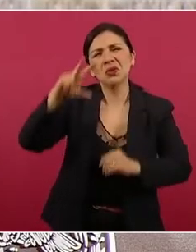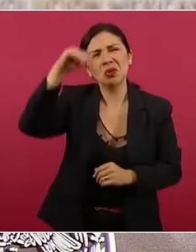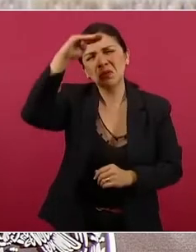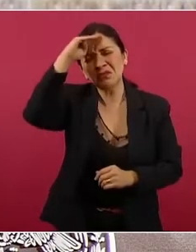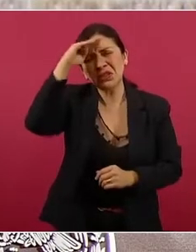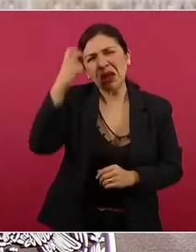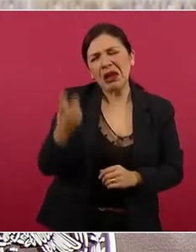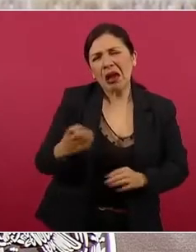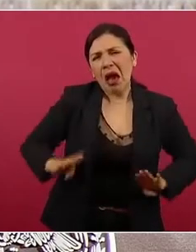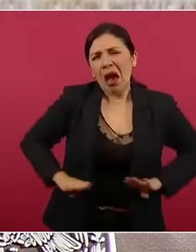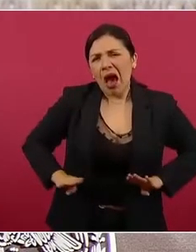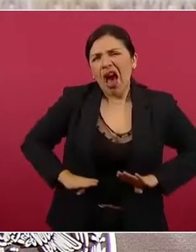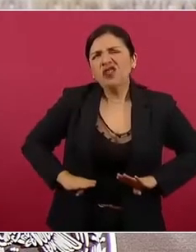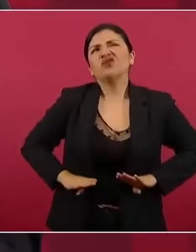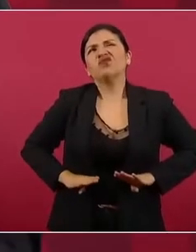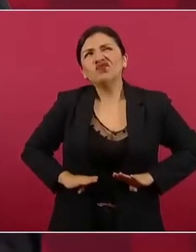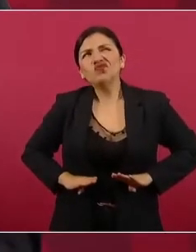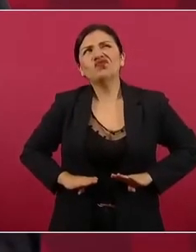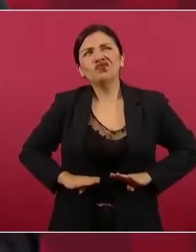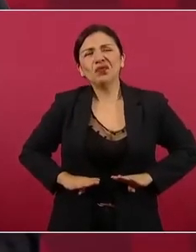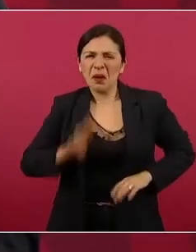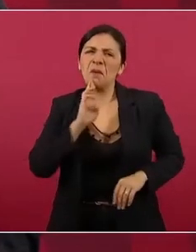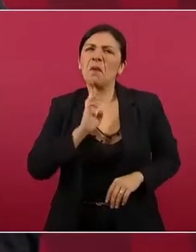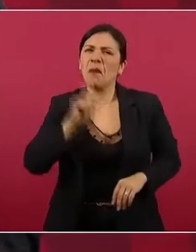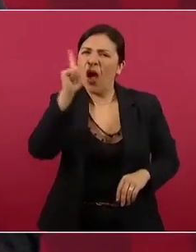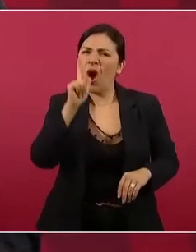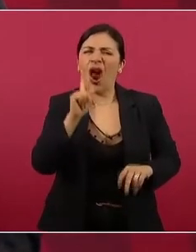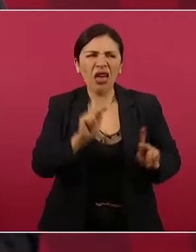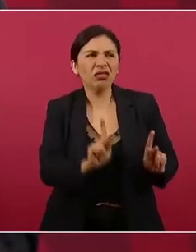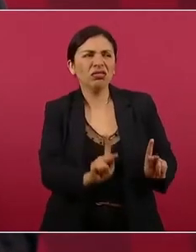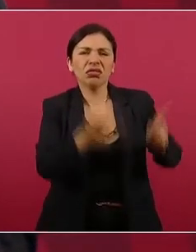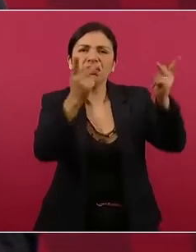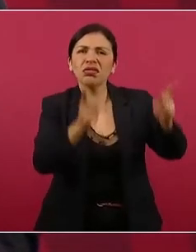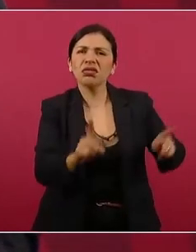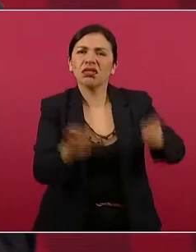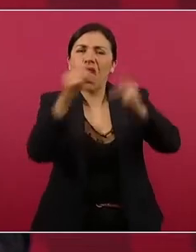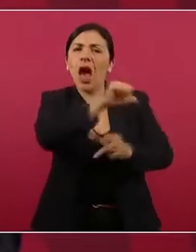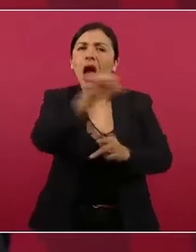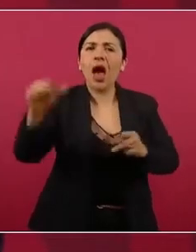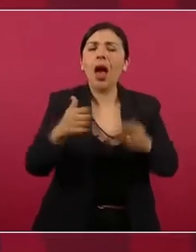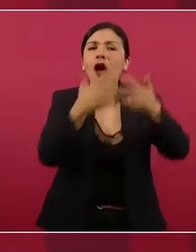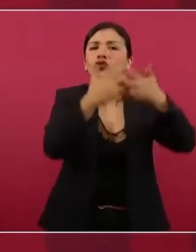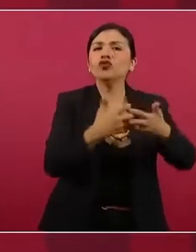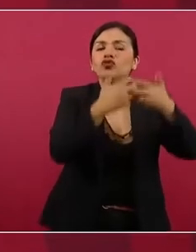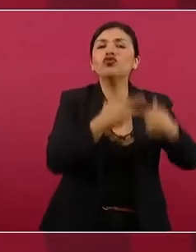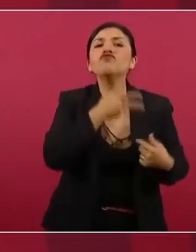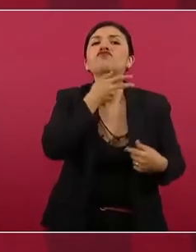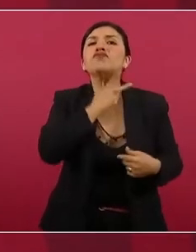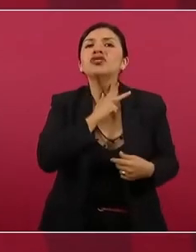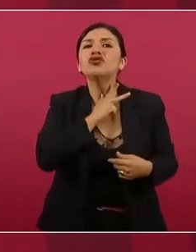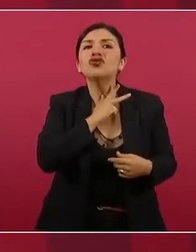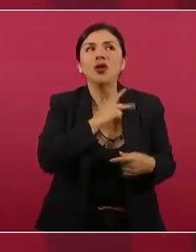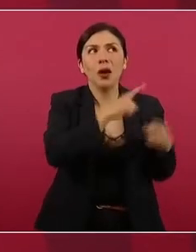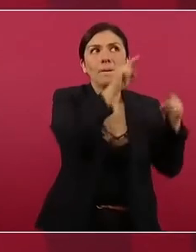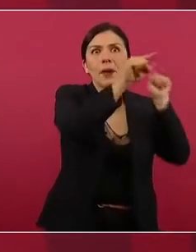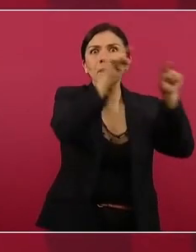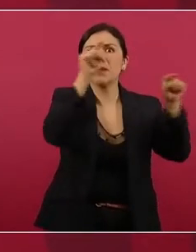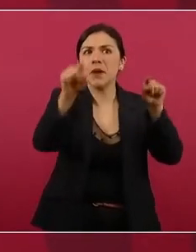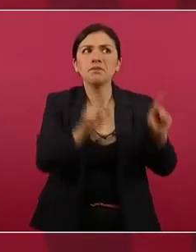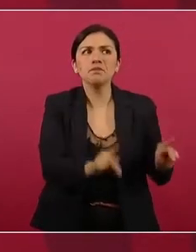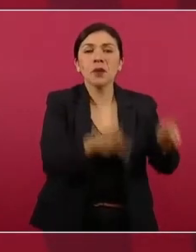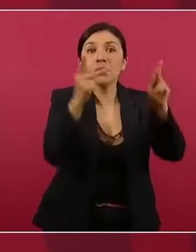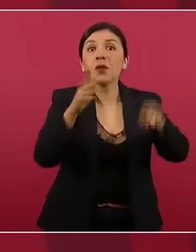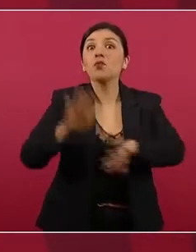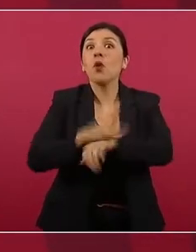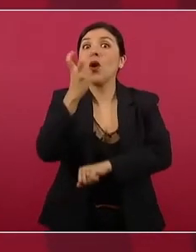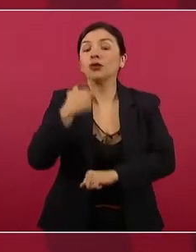se pusieron en venta refinerías, por eso compramos nosotros la